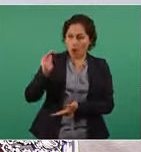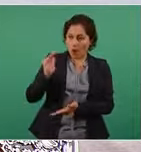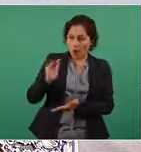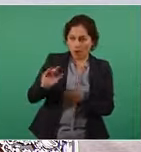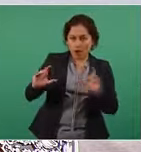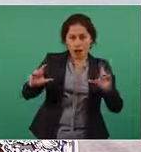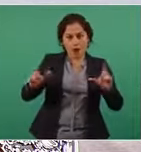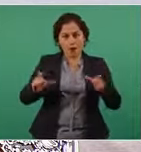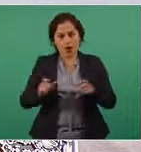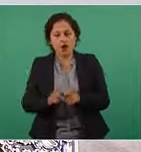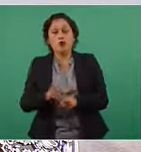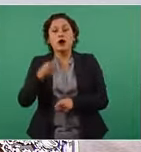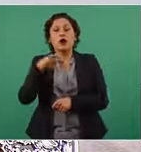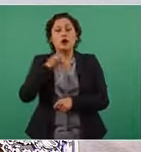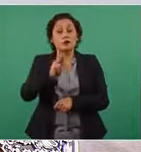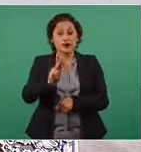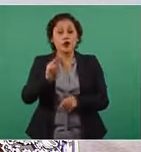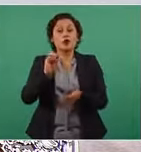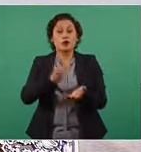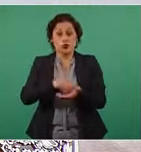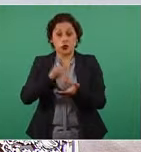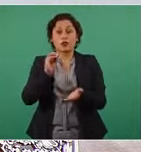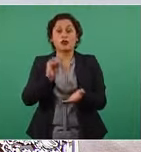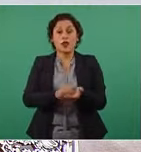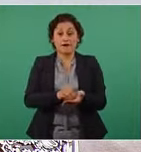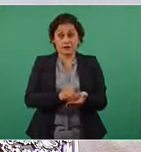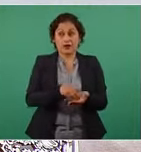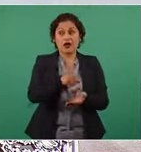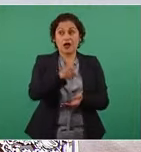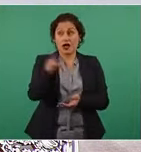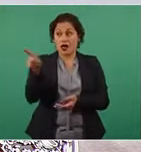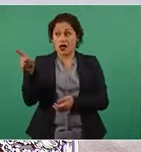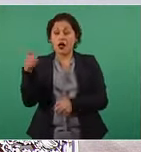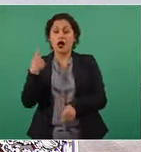ya hay que estar muy atentos, no descuidarnos.